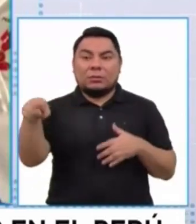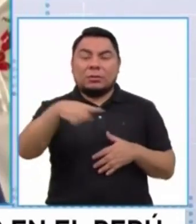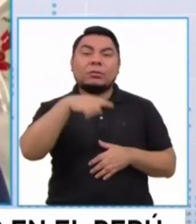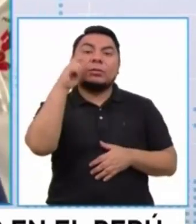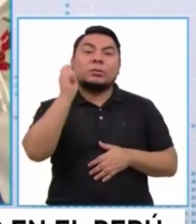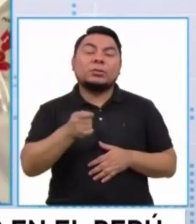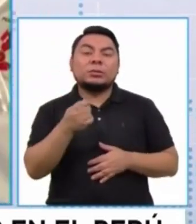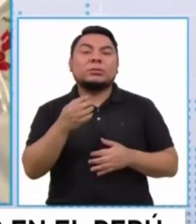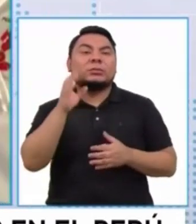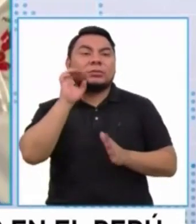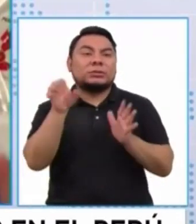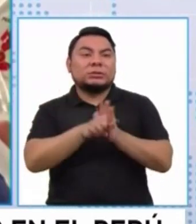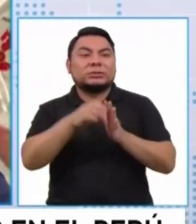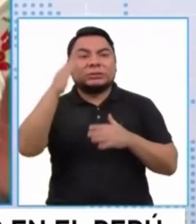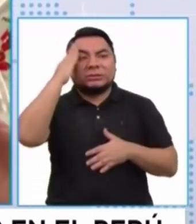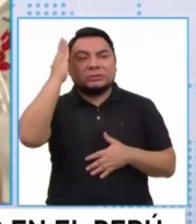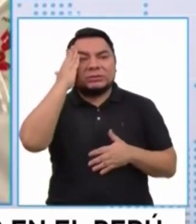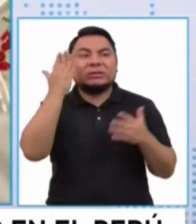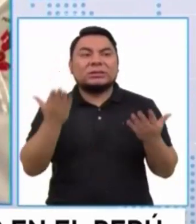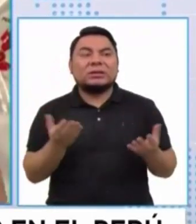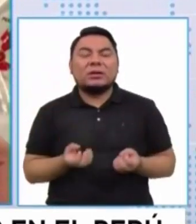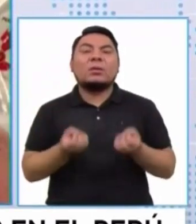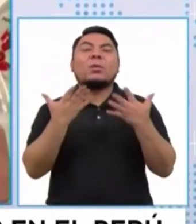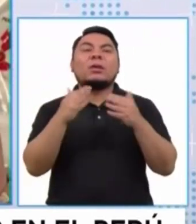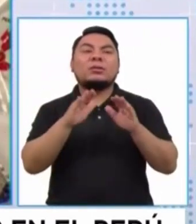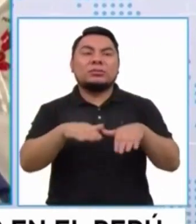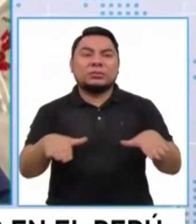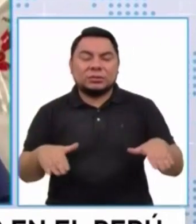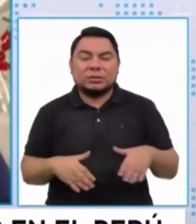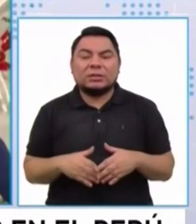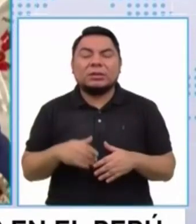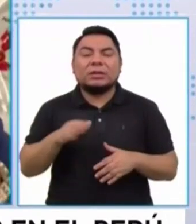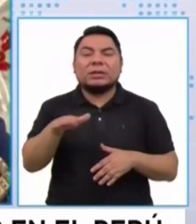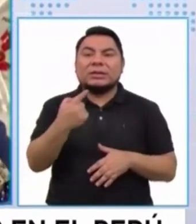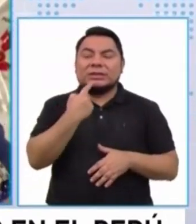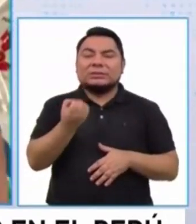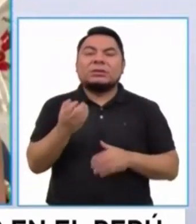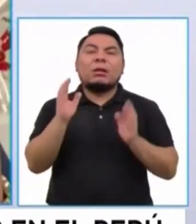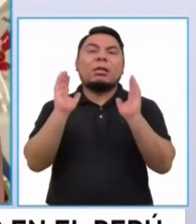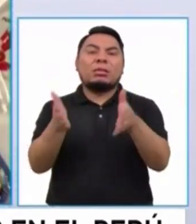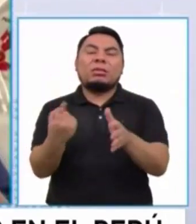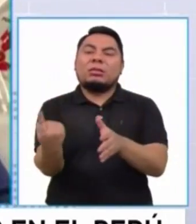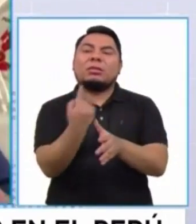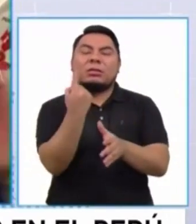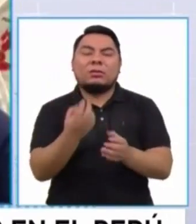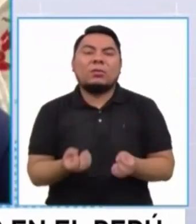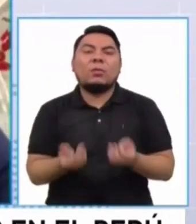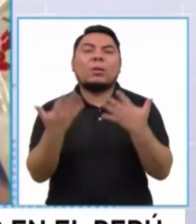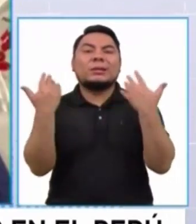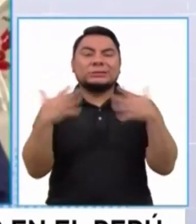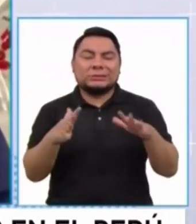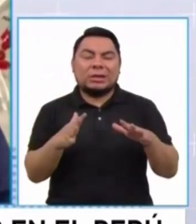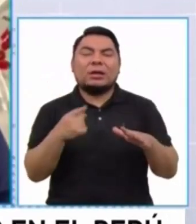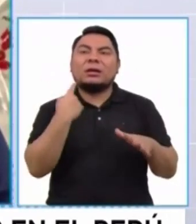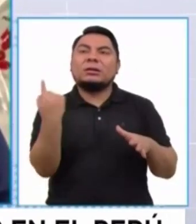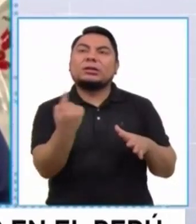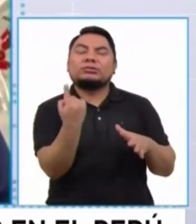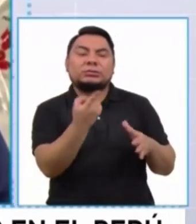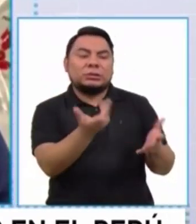jueces, por ejemplo, sepan exactamente cuántos niños están en abandono y cuántos ya salieron